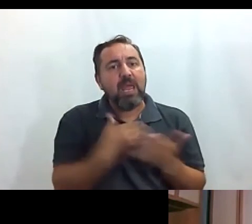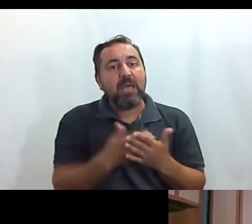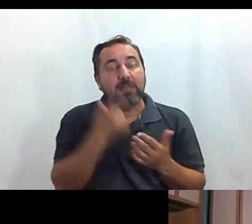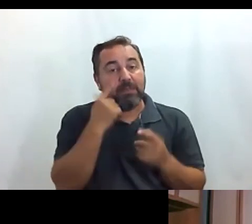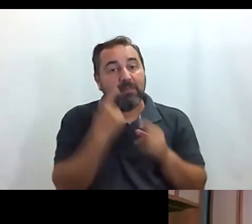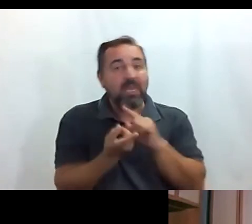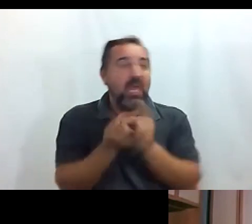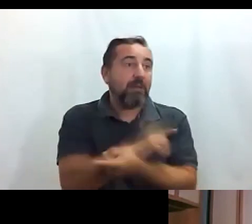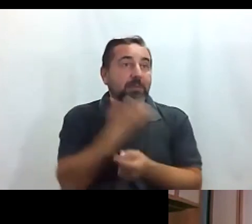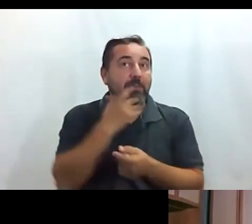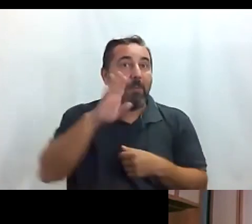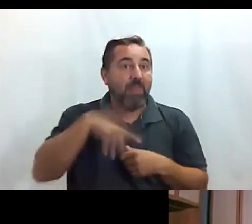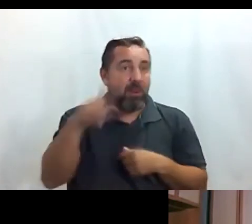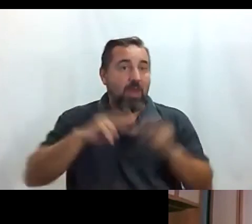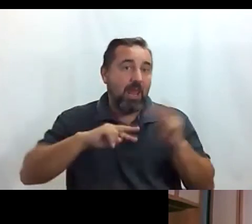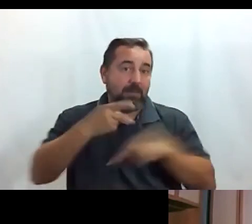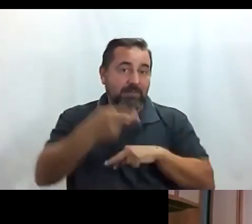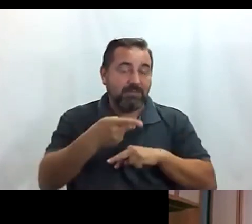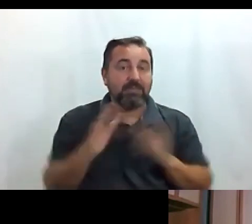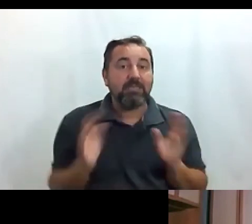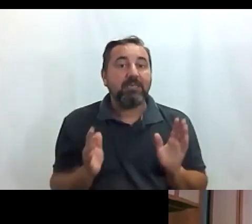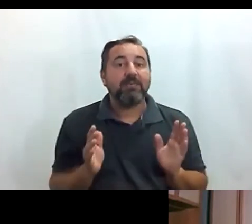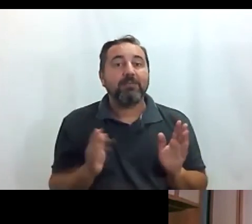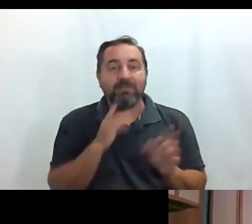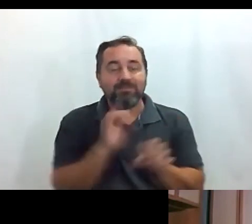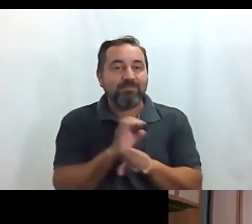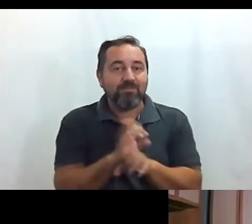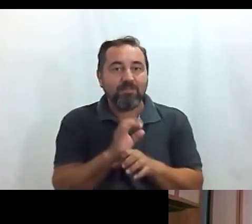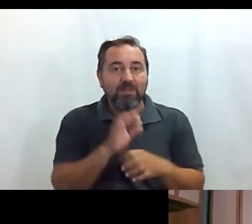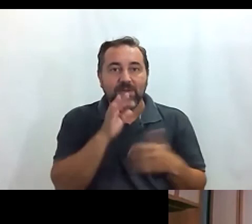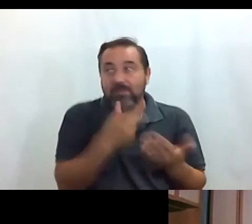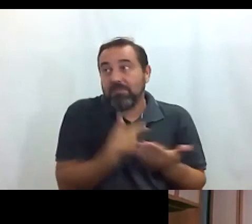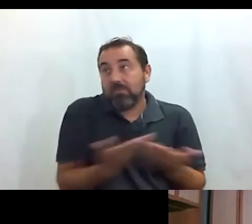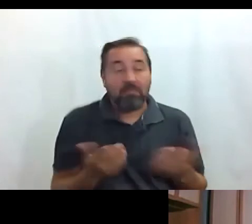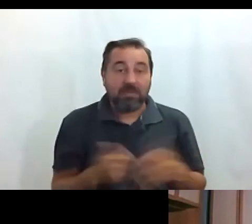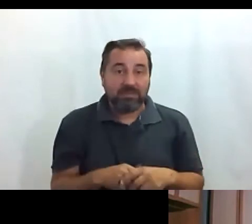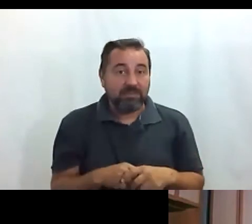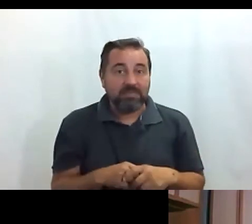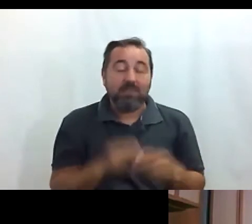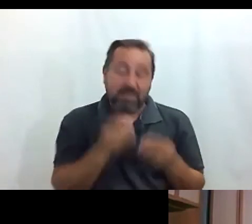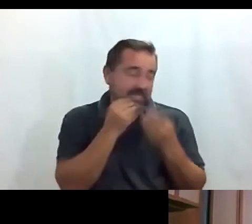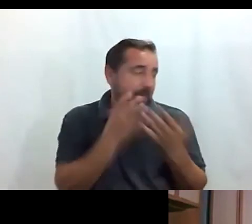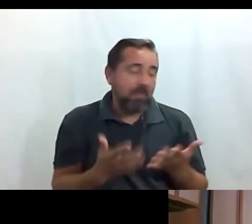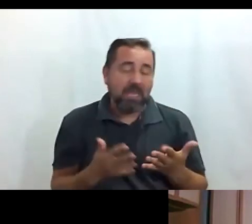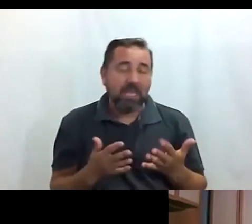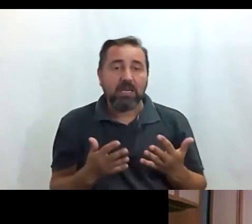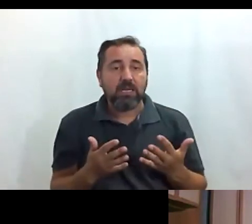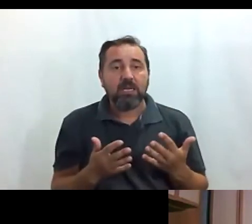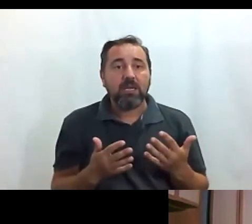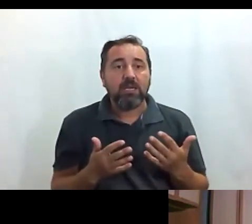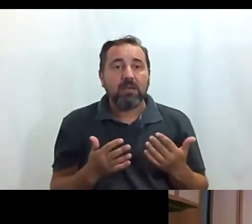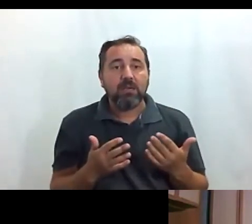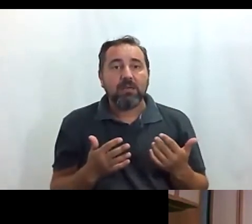revés que en Barcelona pero por lo demás está bien tiene mucho